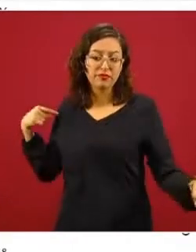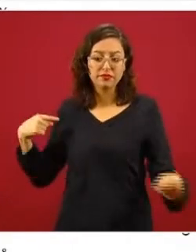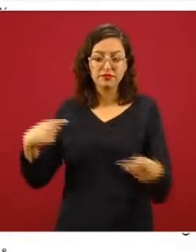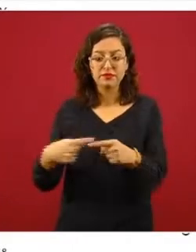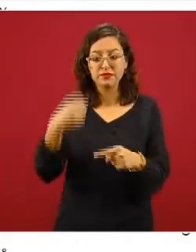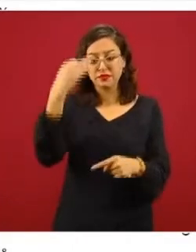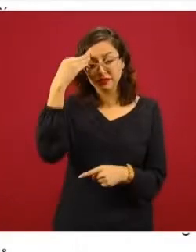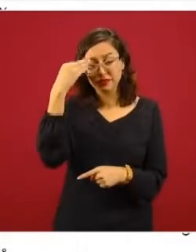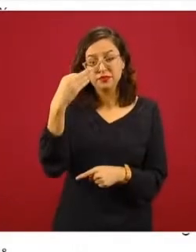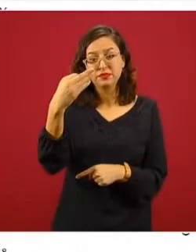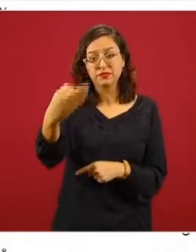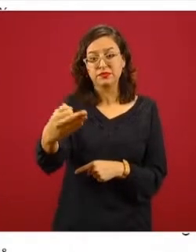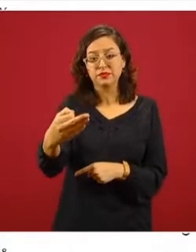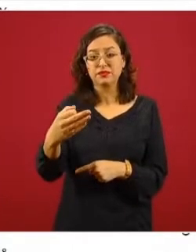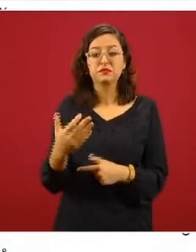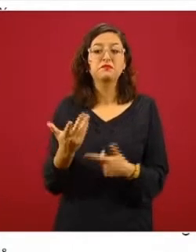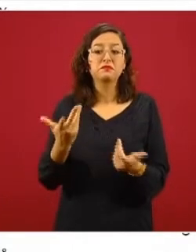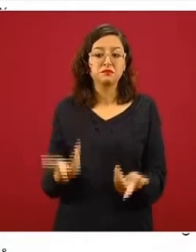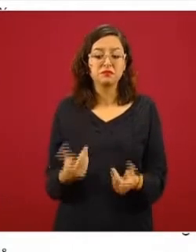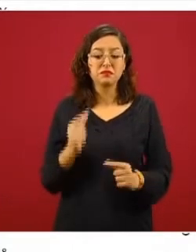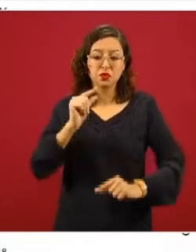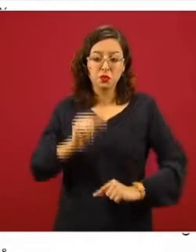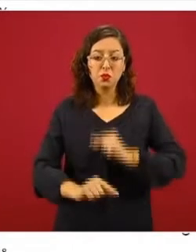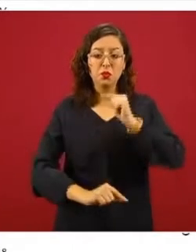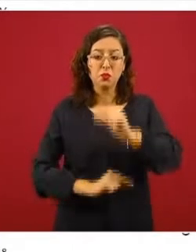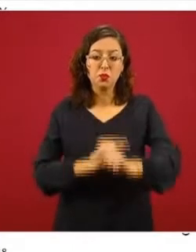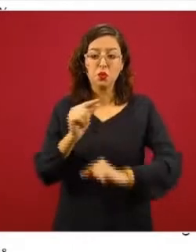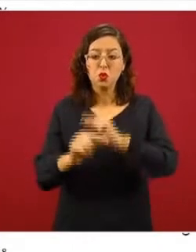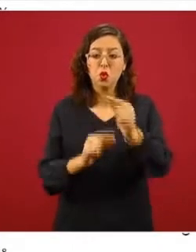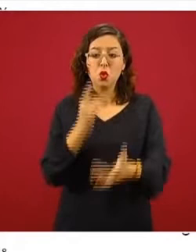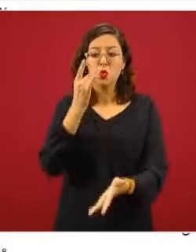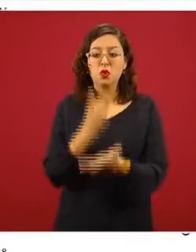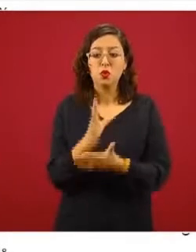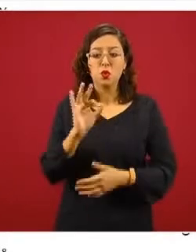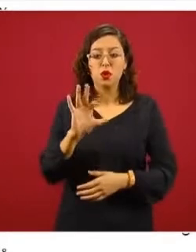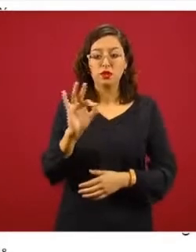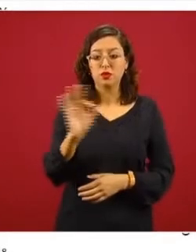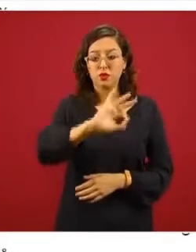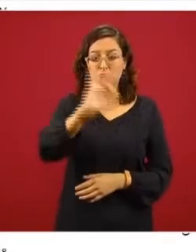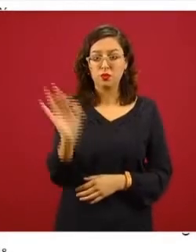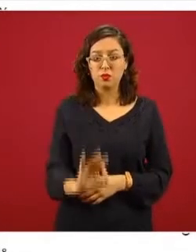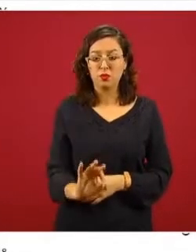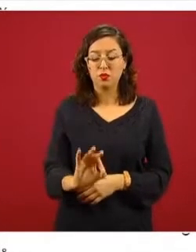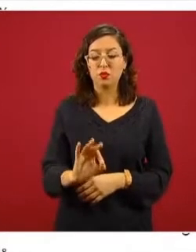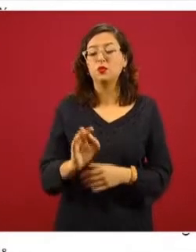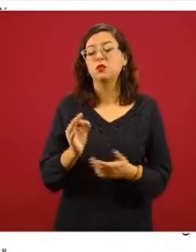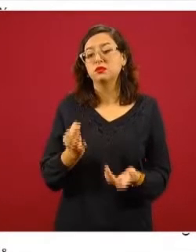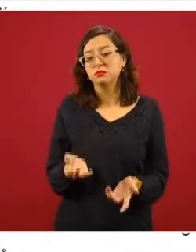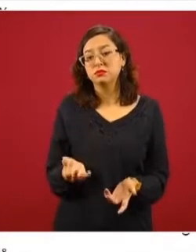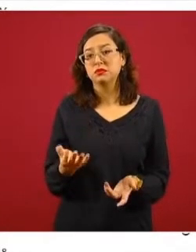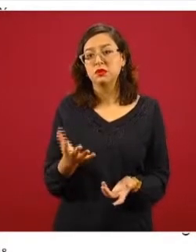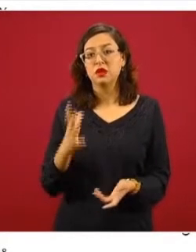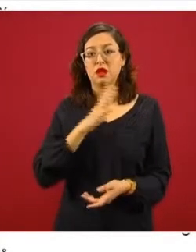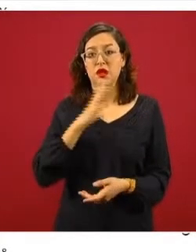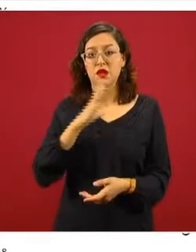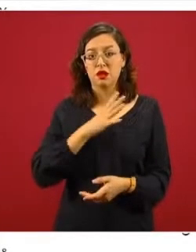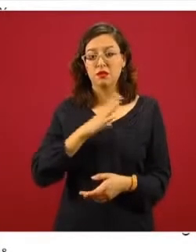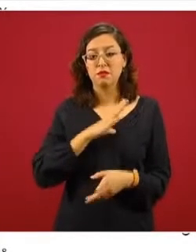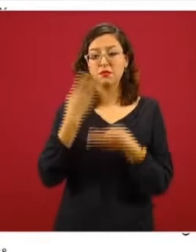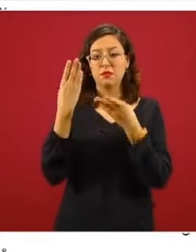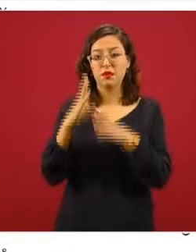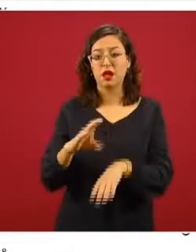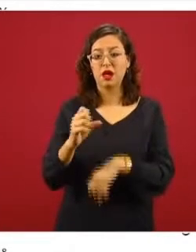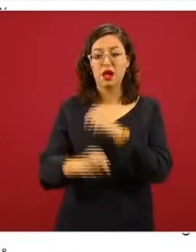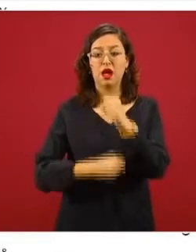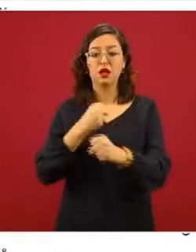tiempo se había avanzado de manera muy, muy paulatina, solamente un 44 por ciento de la población tenía cuentas en el